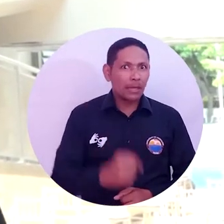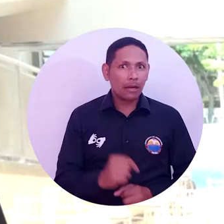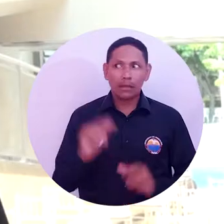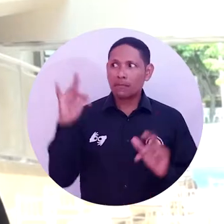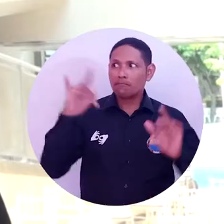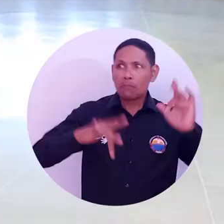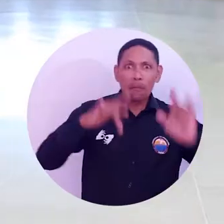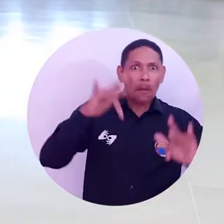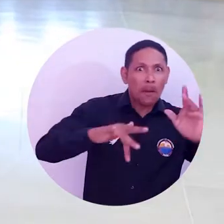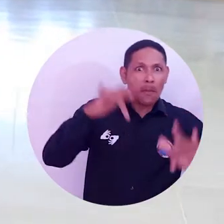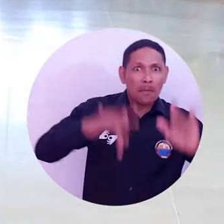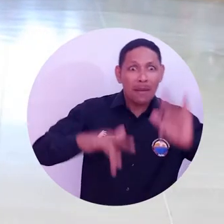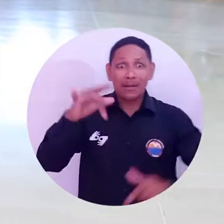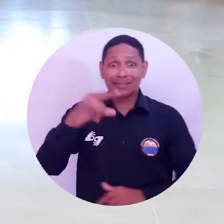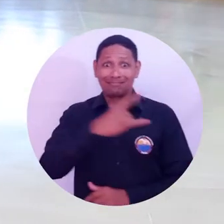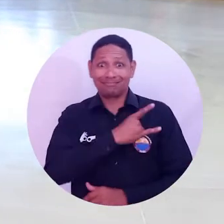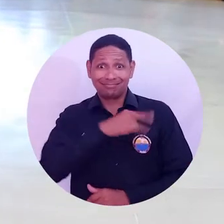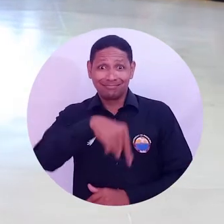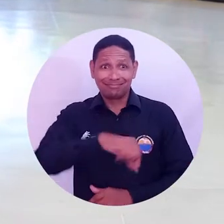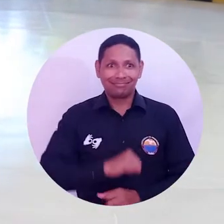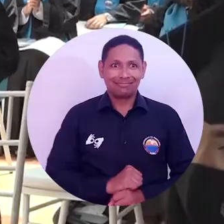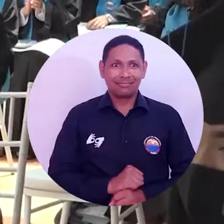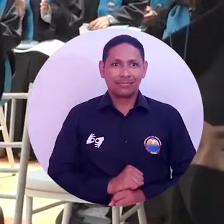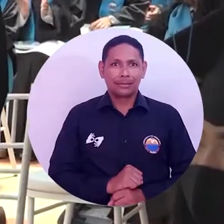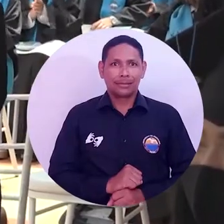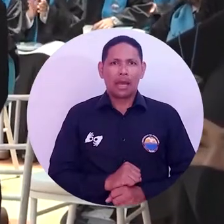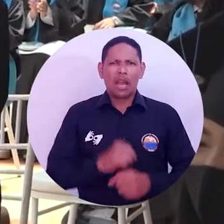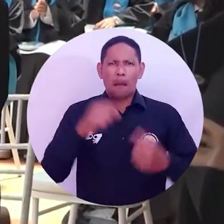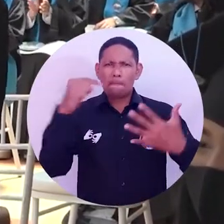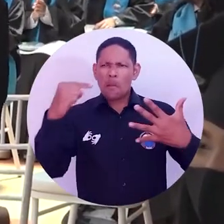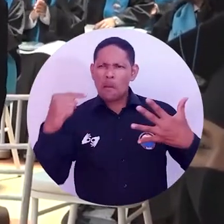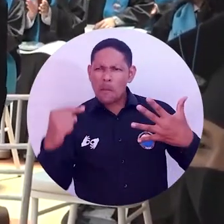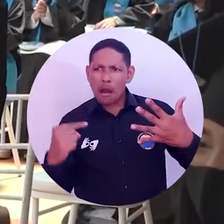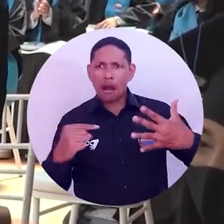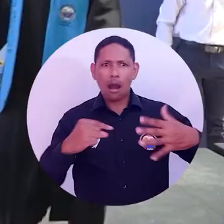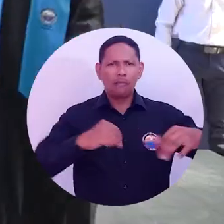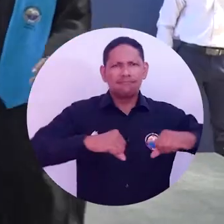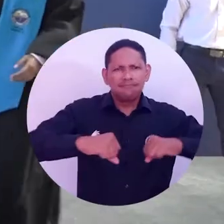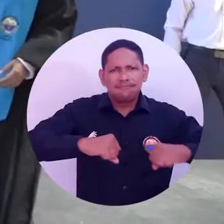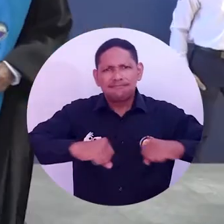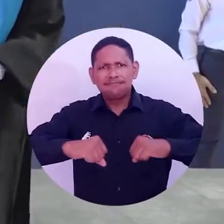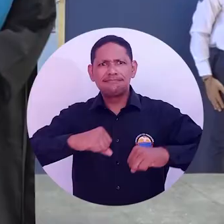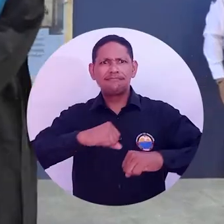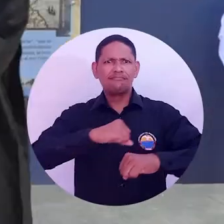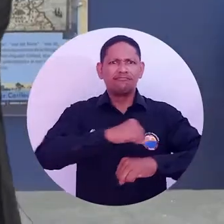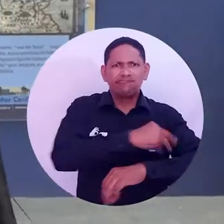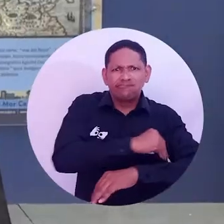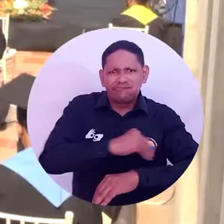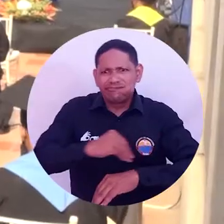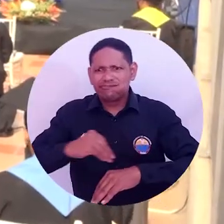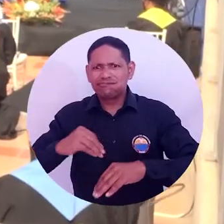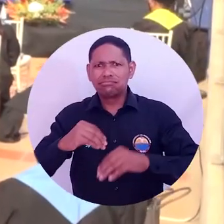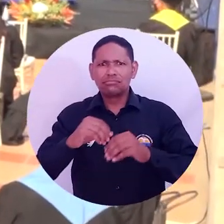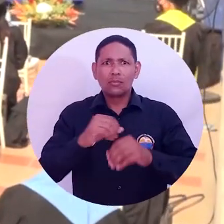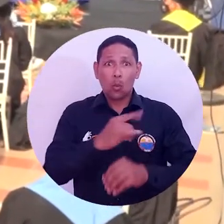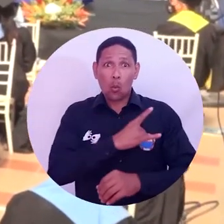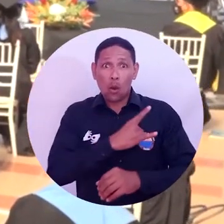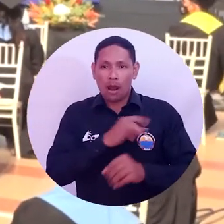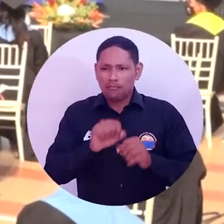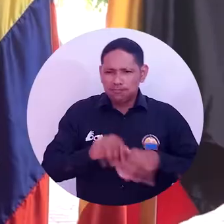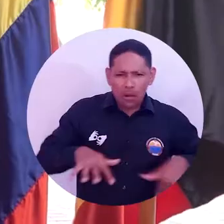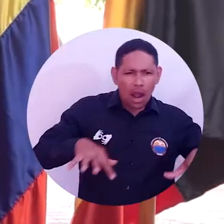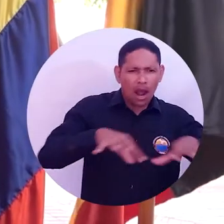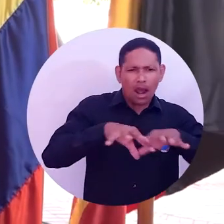presencialidad en la institución. Esto genera toda una serie de acciones de diferentes áreas de la Universidad. Es un